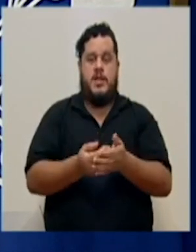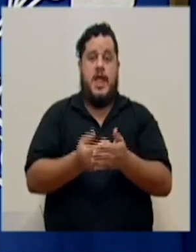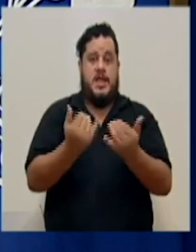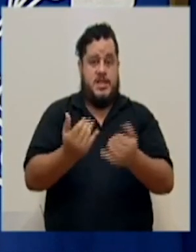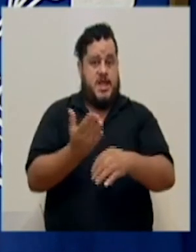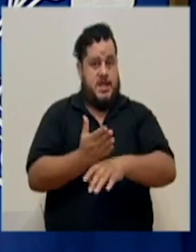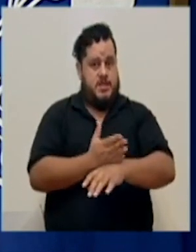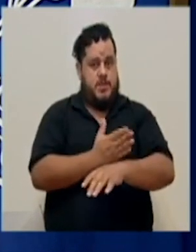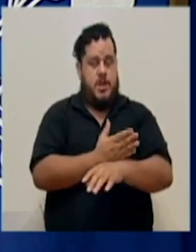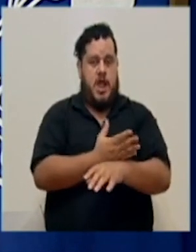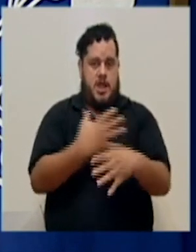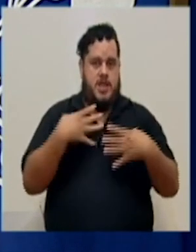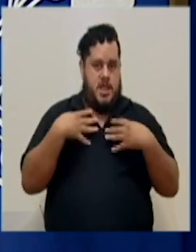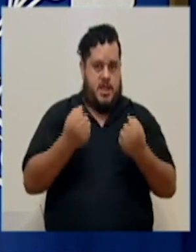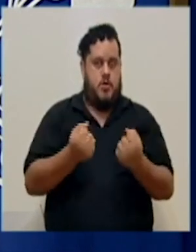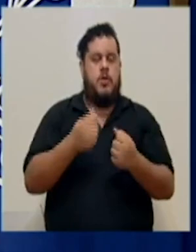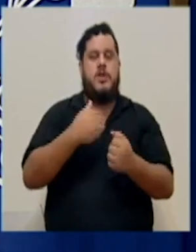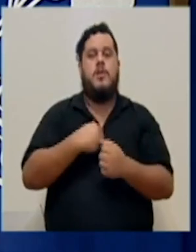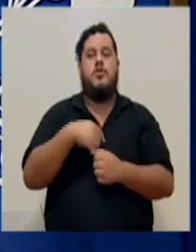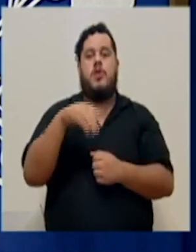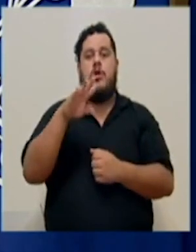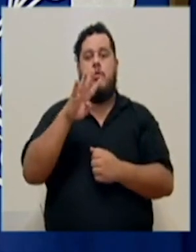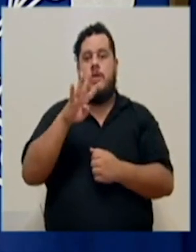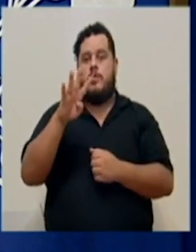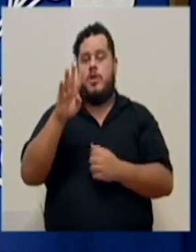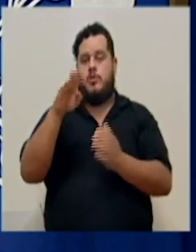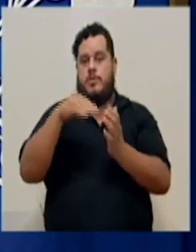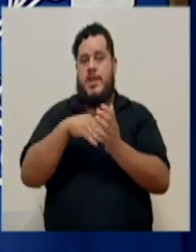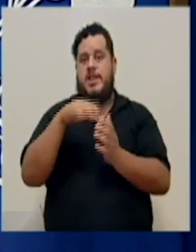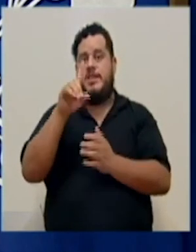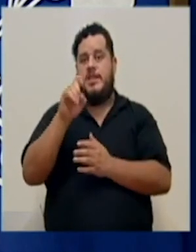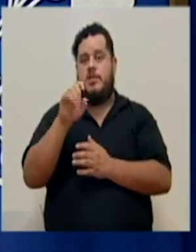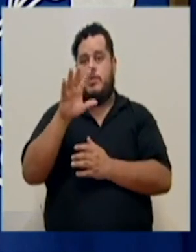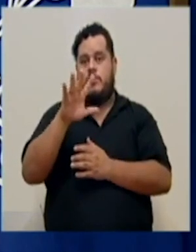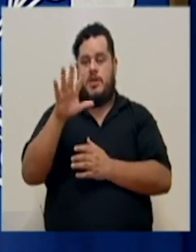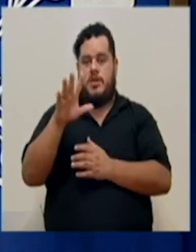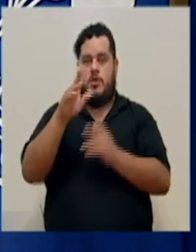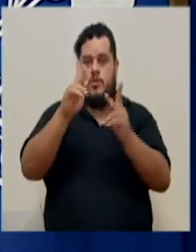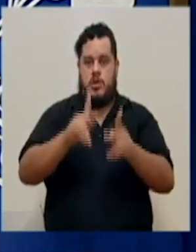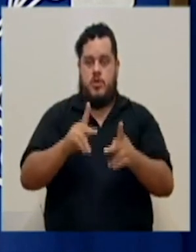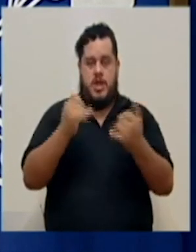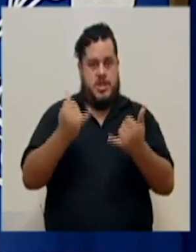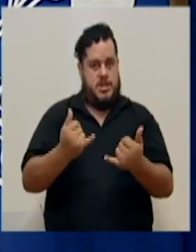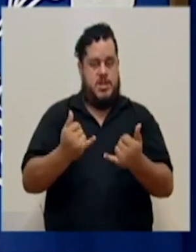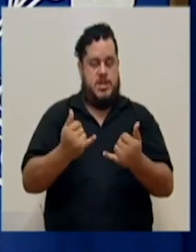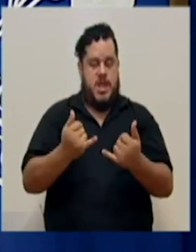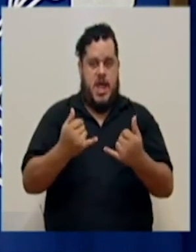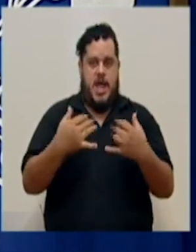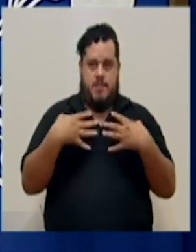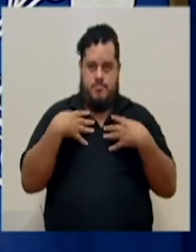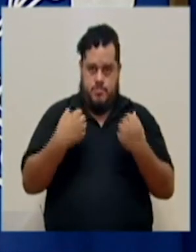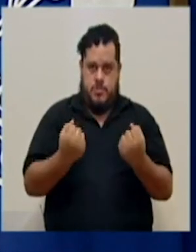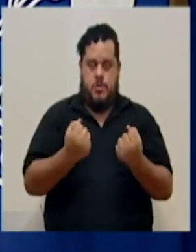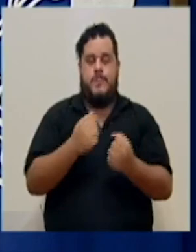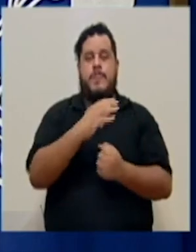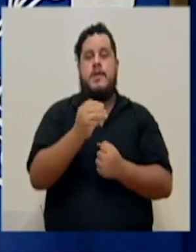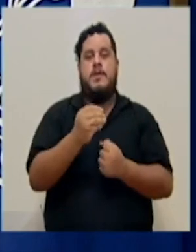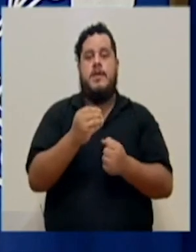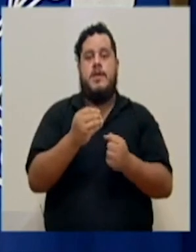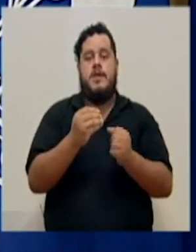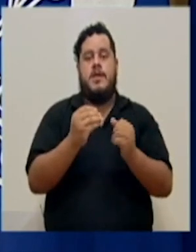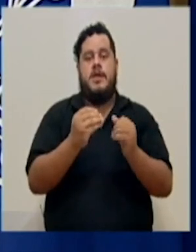tenemos 54.155 personas recuperadas. En cuanto a